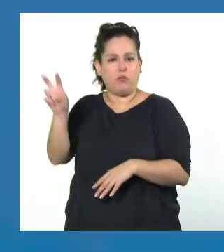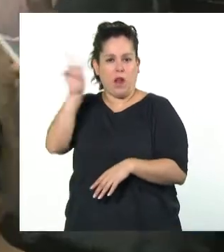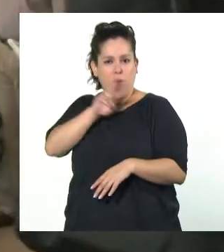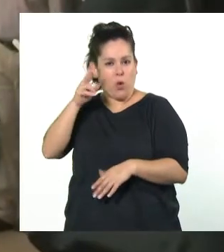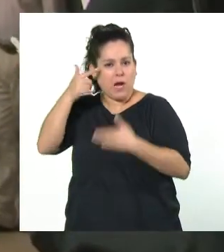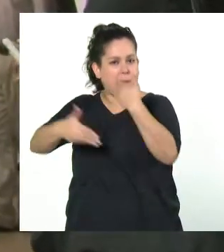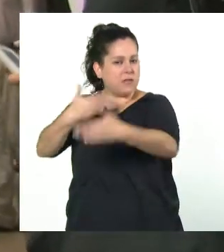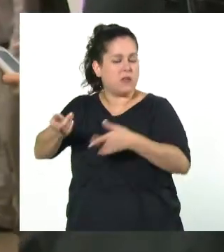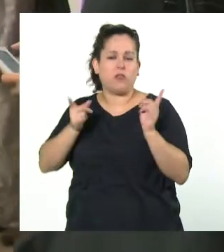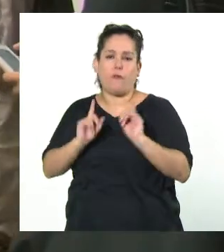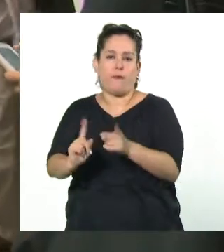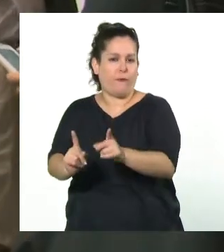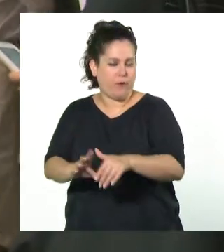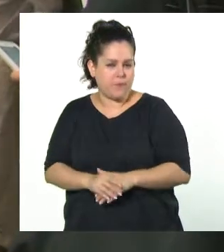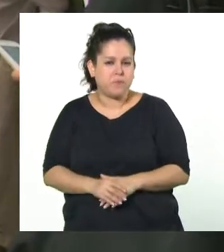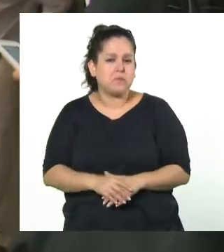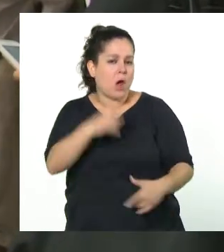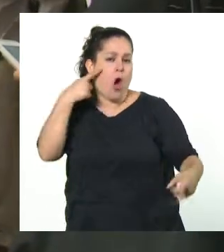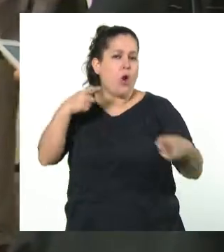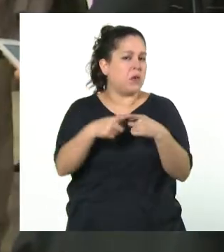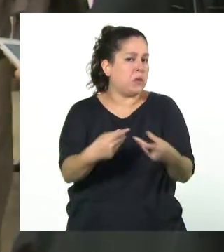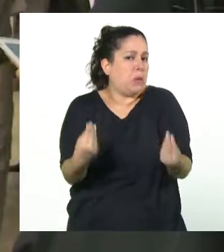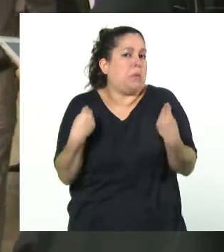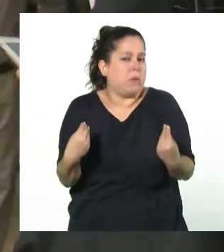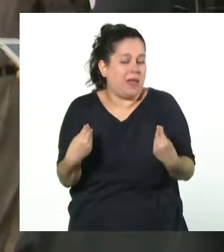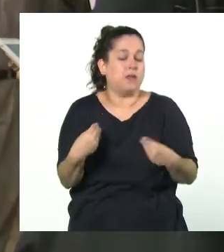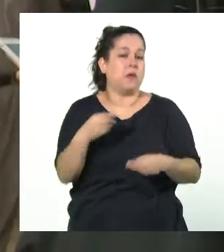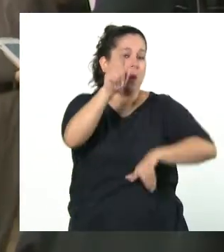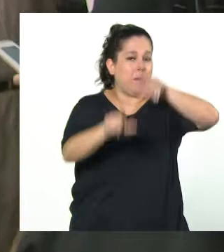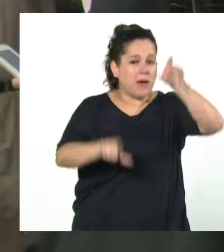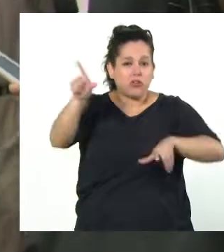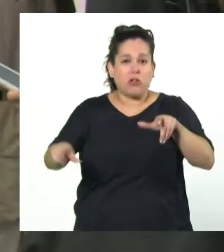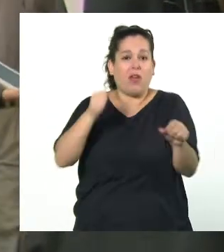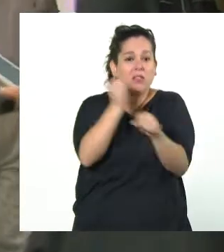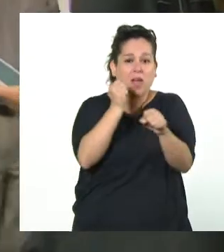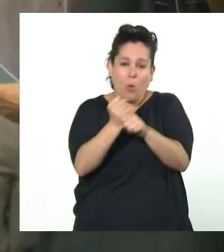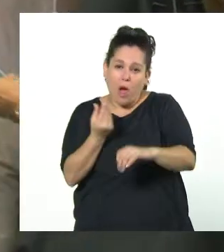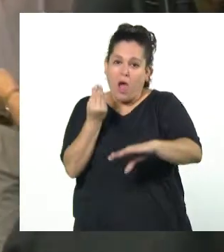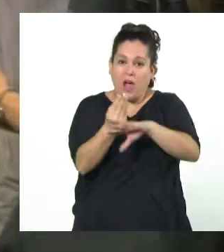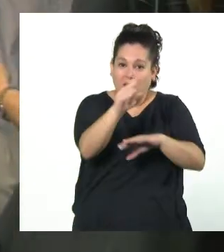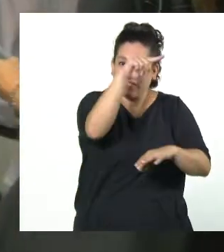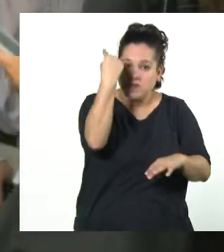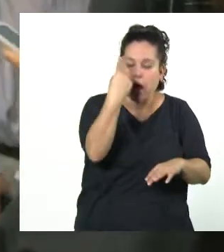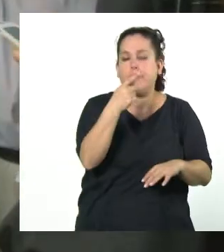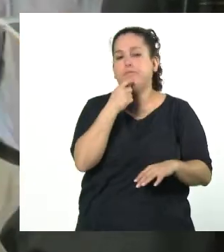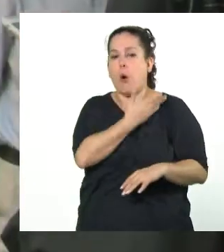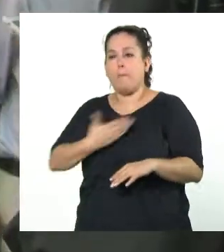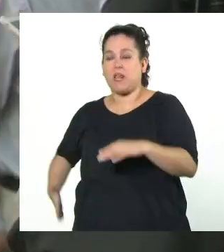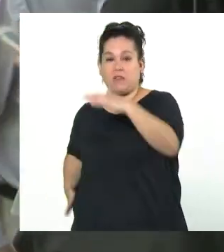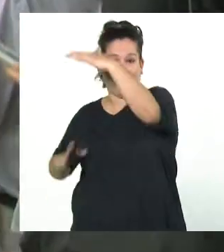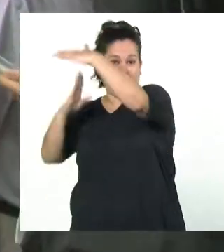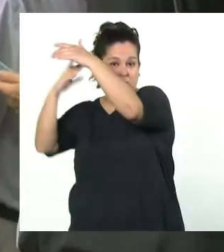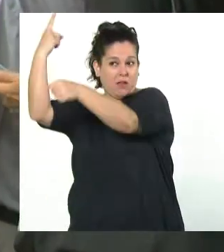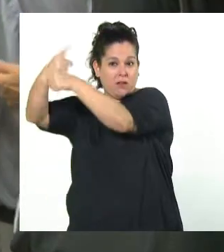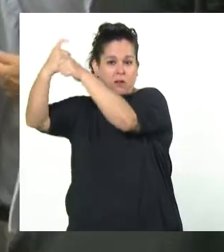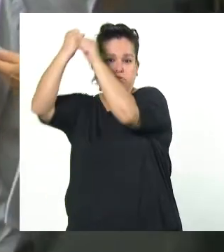El objetivo que tiene es el de capacitar a todos los agentes del Estado, desde el Presidente o la Presidenta de la Nación hasta el último de las personas